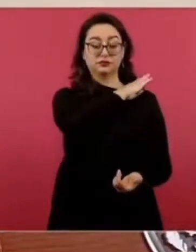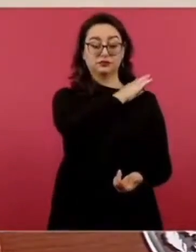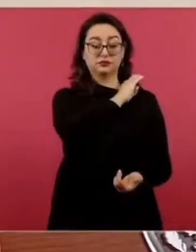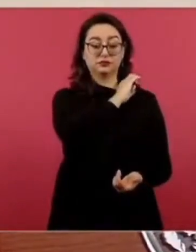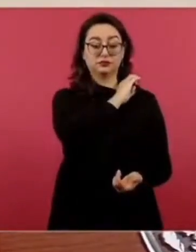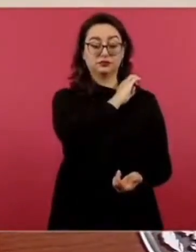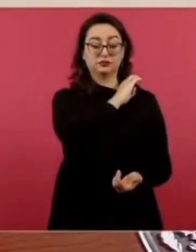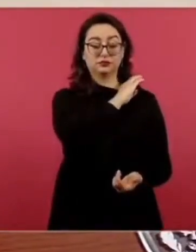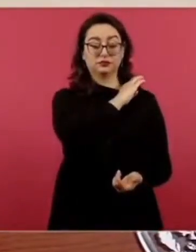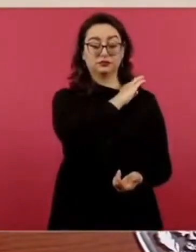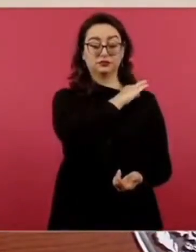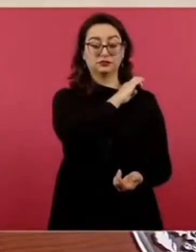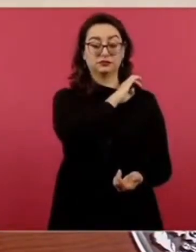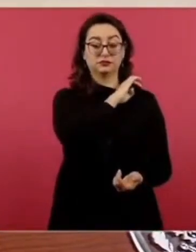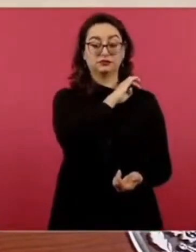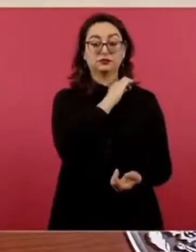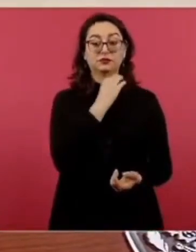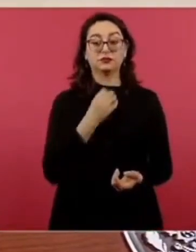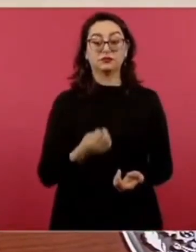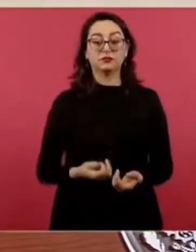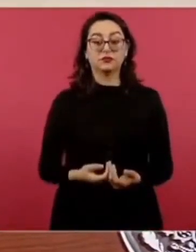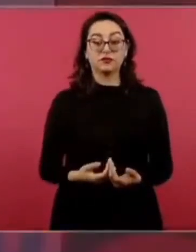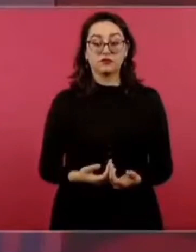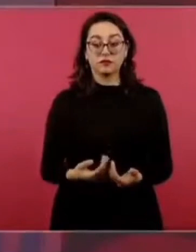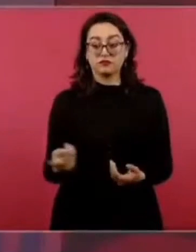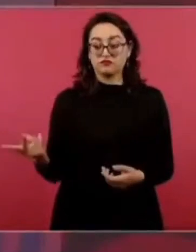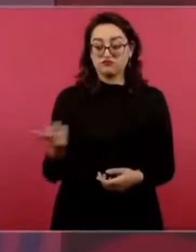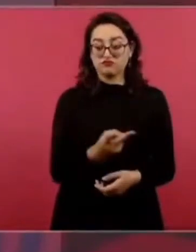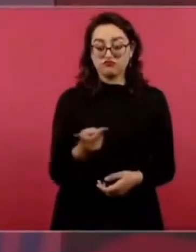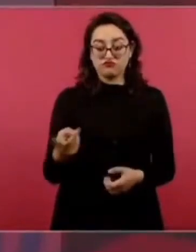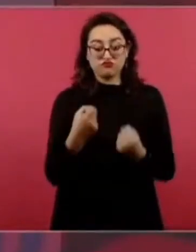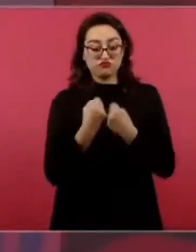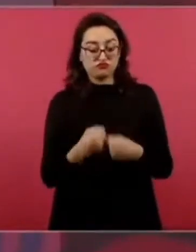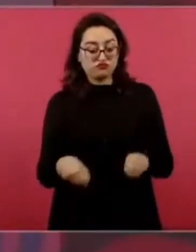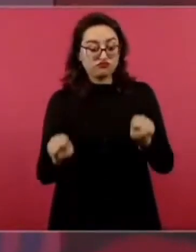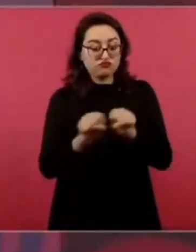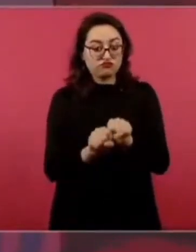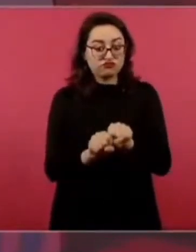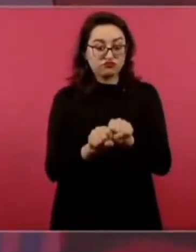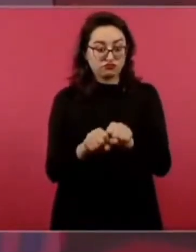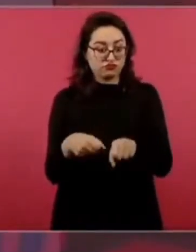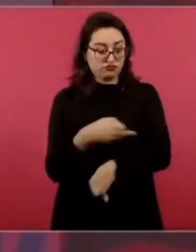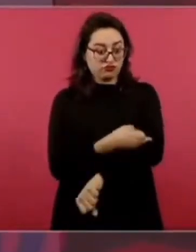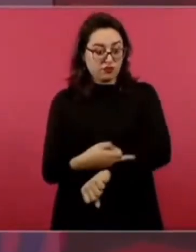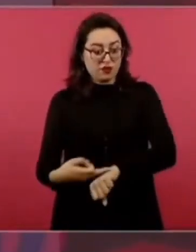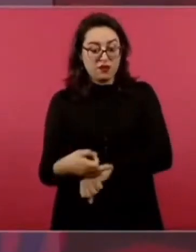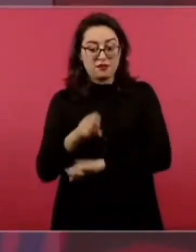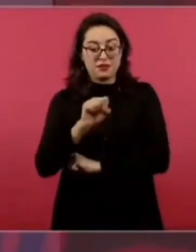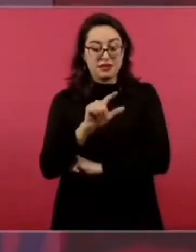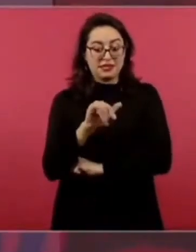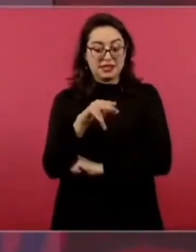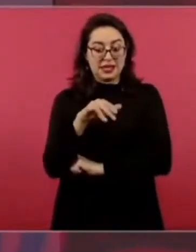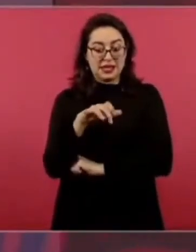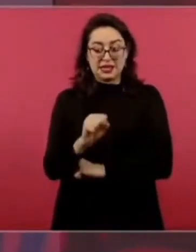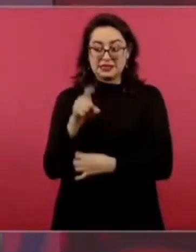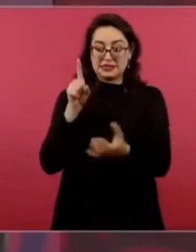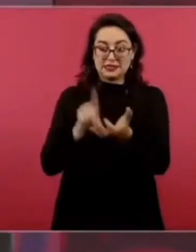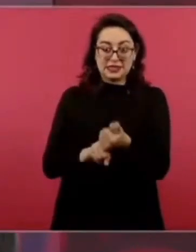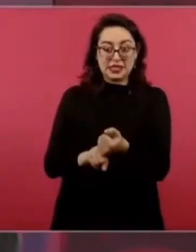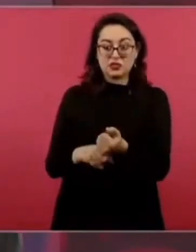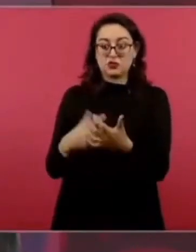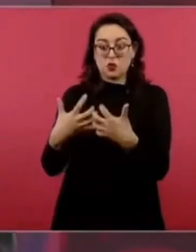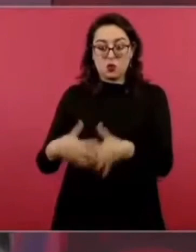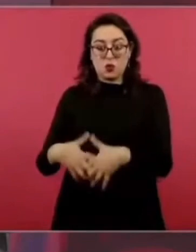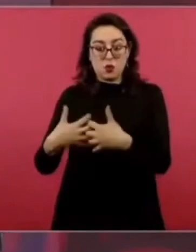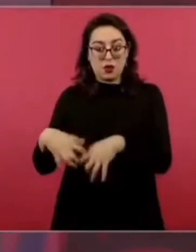Se llegó a hablar, pues, que hasta tenían acciones la familia de Salinas en